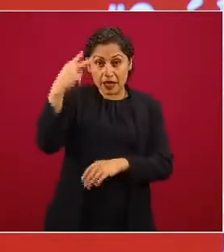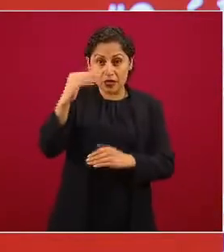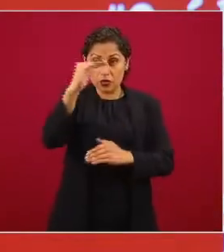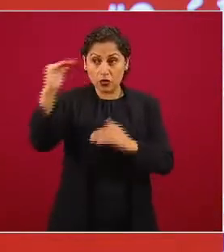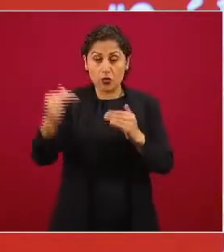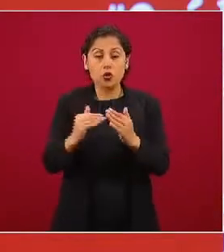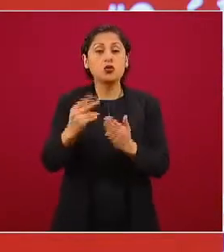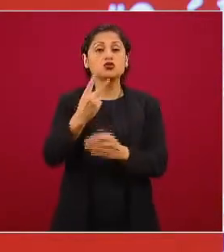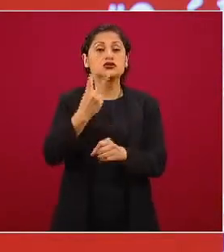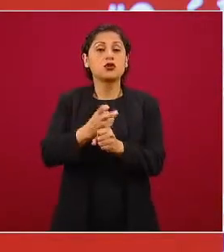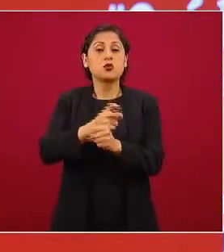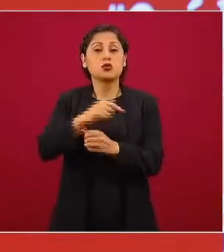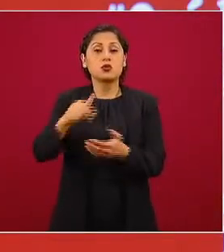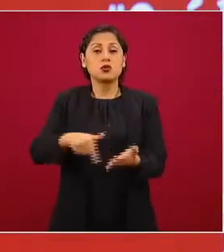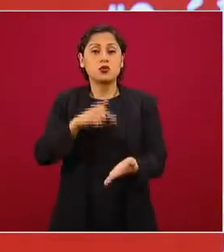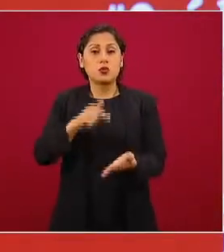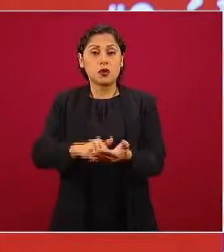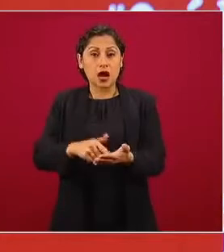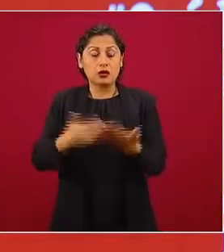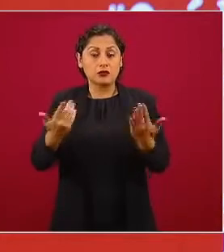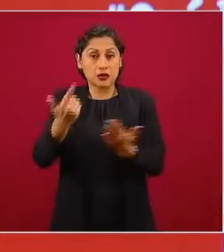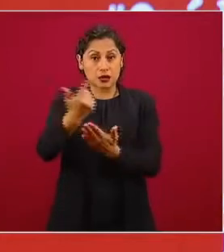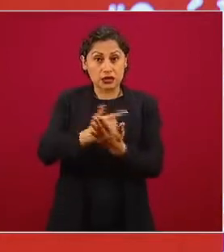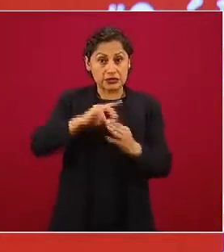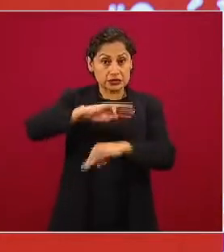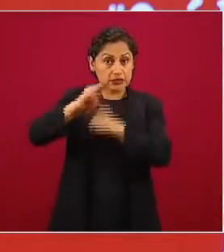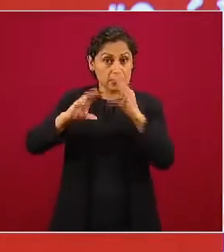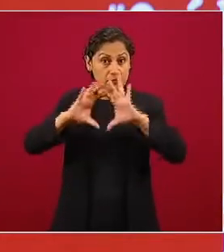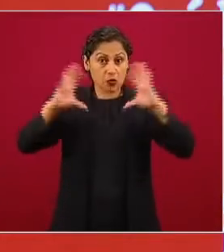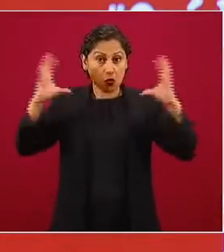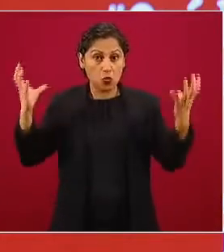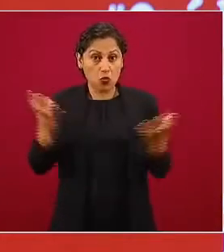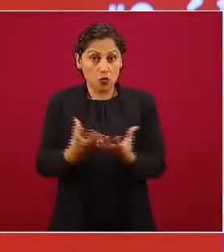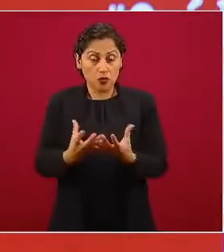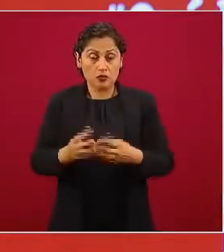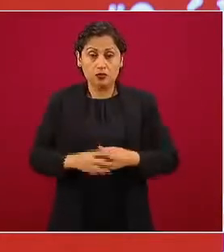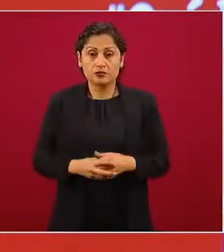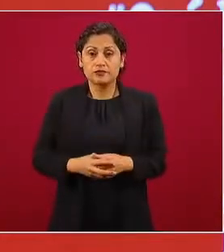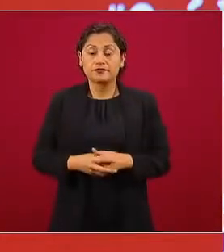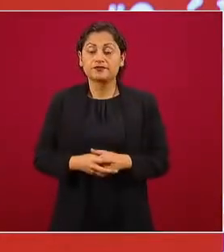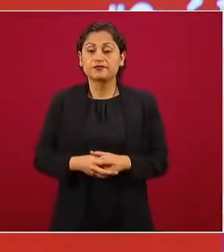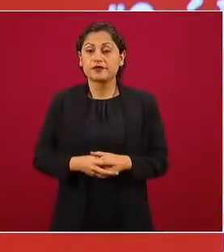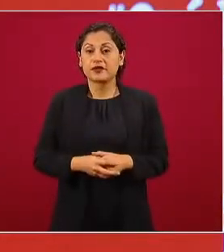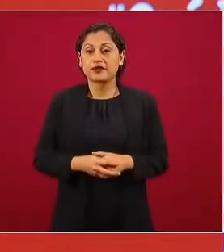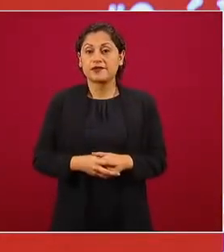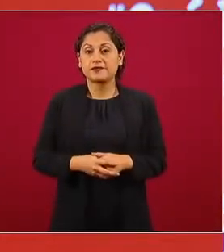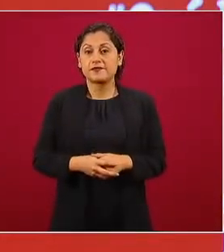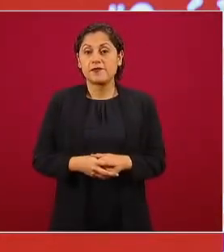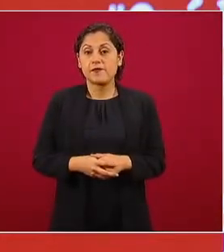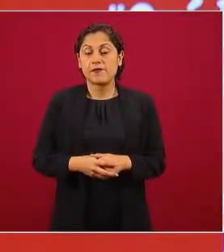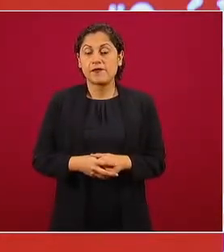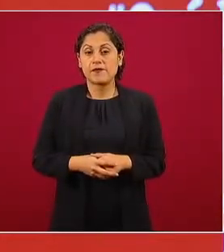mundo. Y hay otro dato que es fuertísimo.